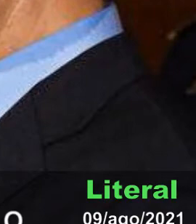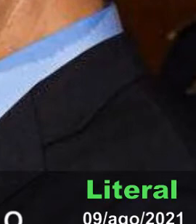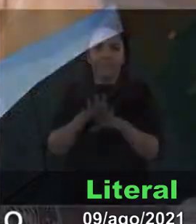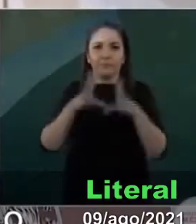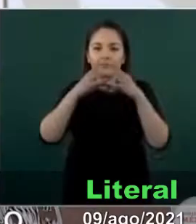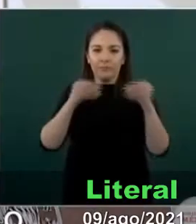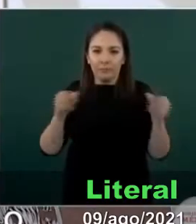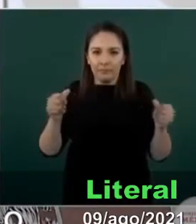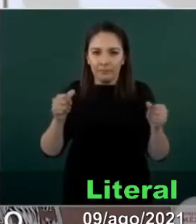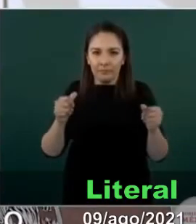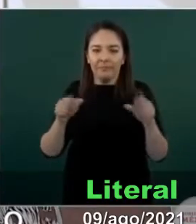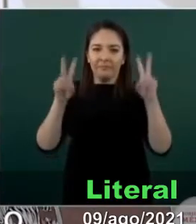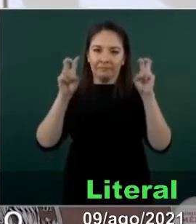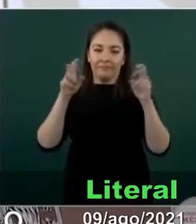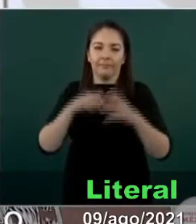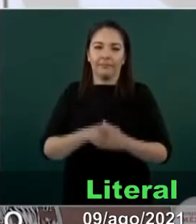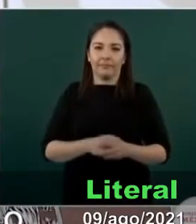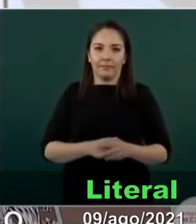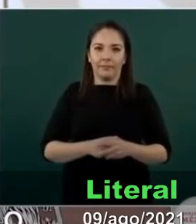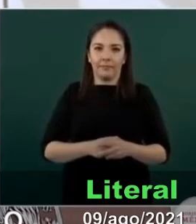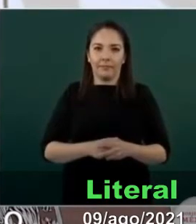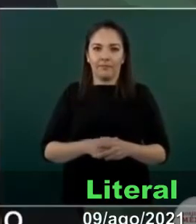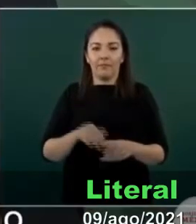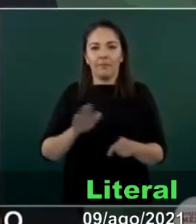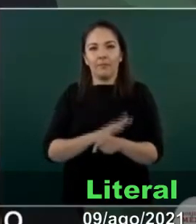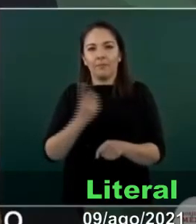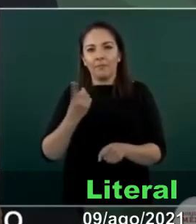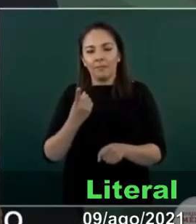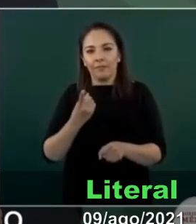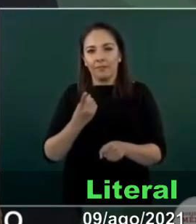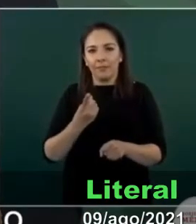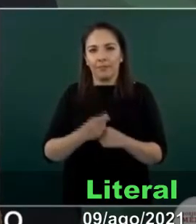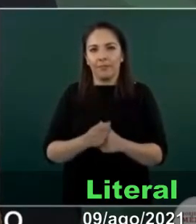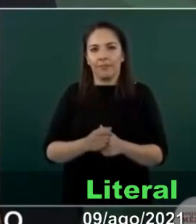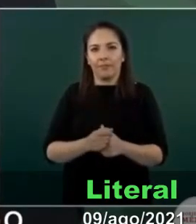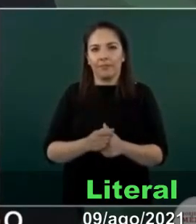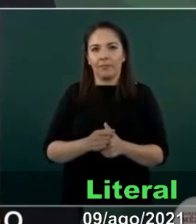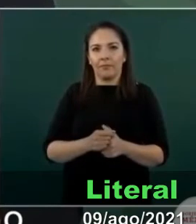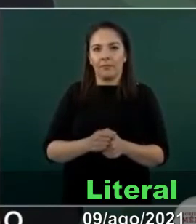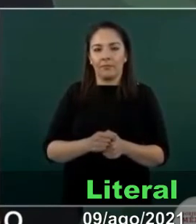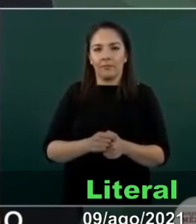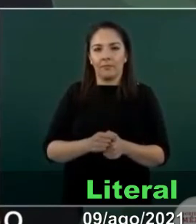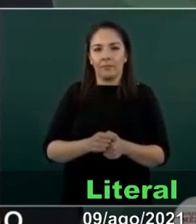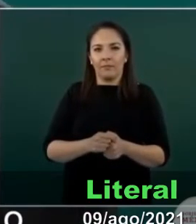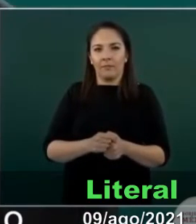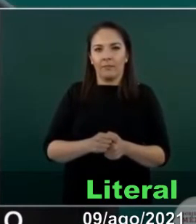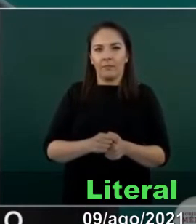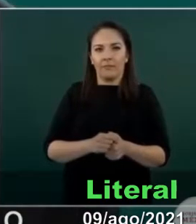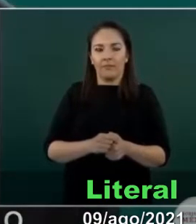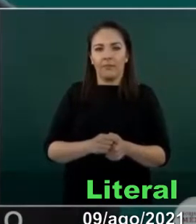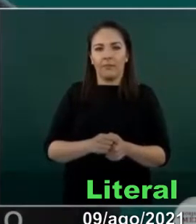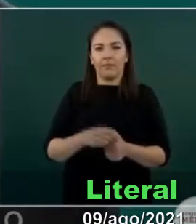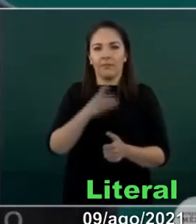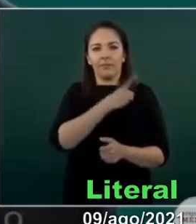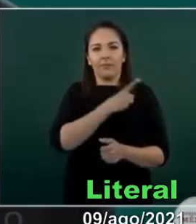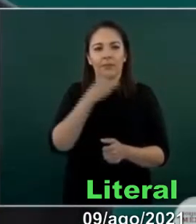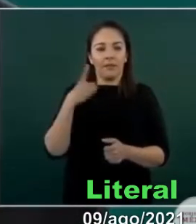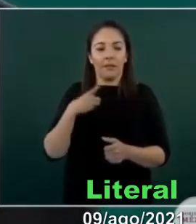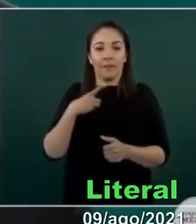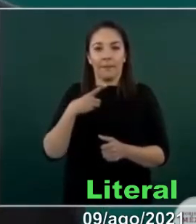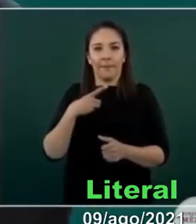Originalmente, se debe de tener en cuenta, se hicieron mal